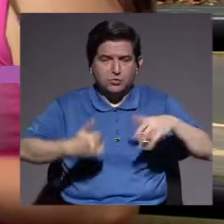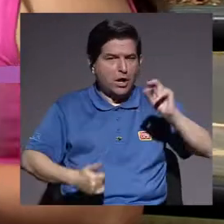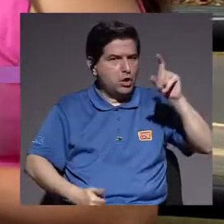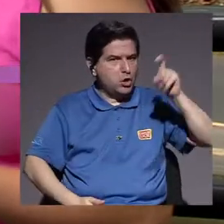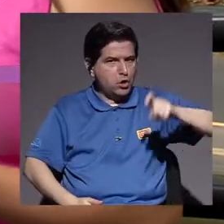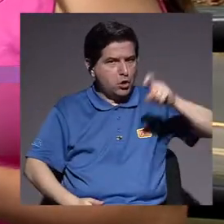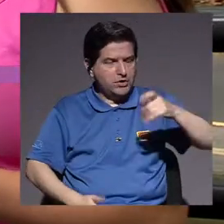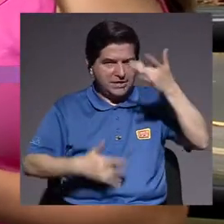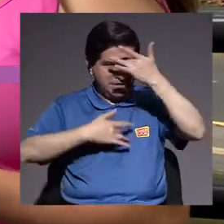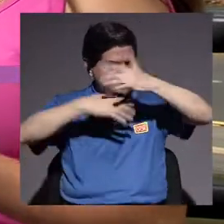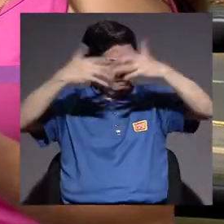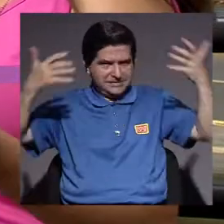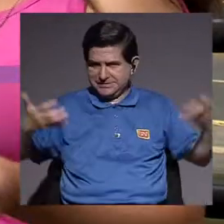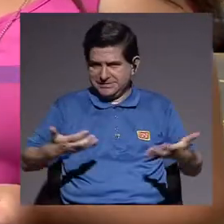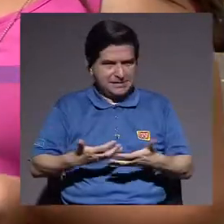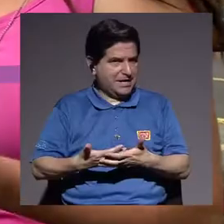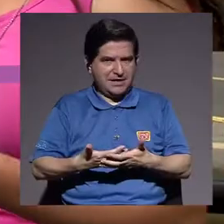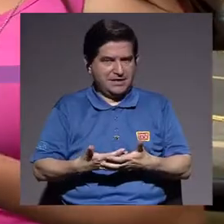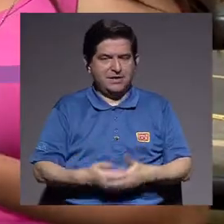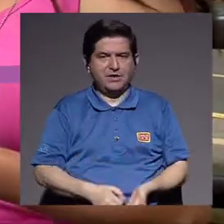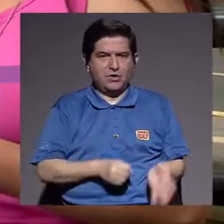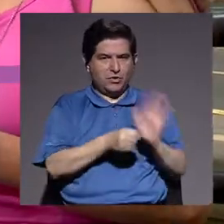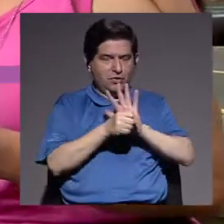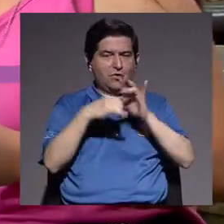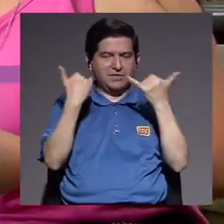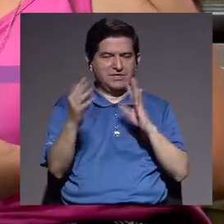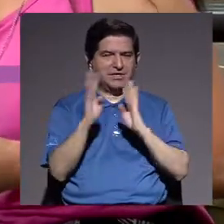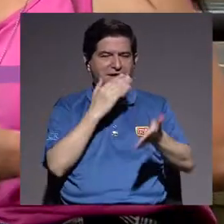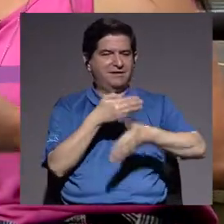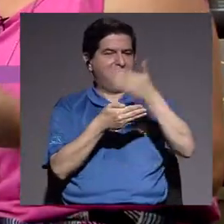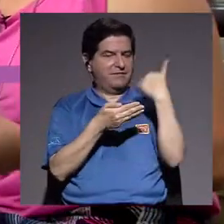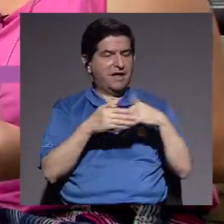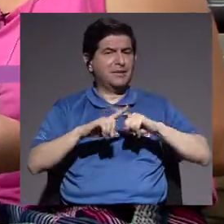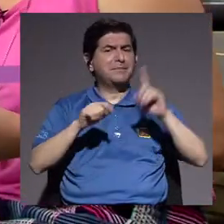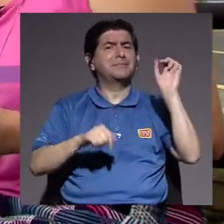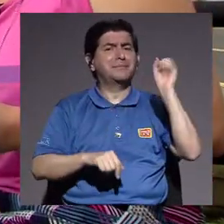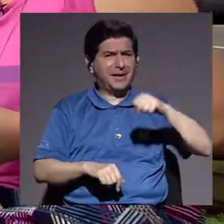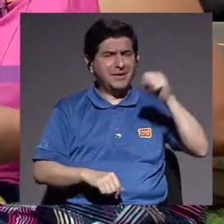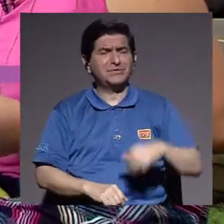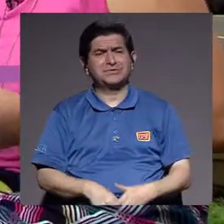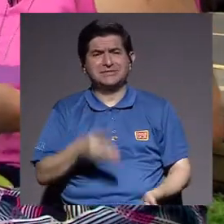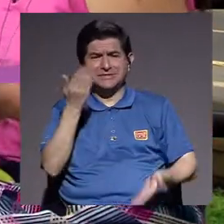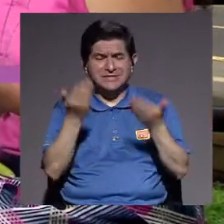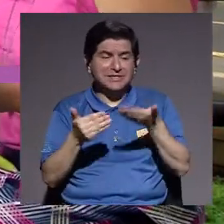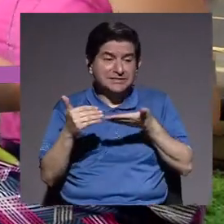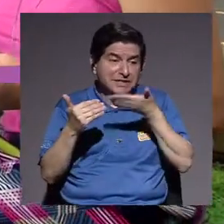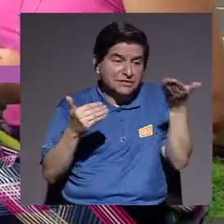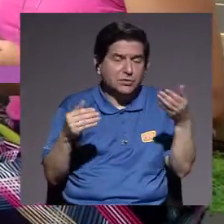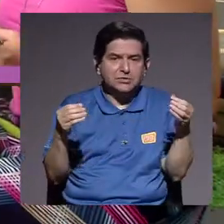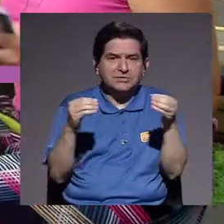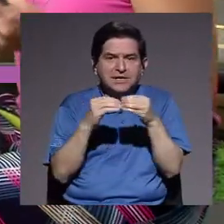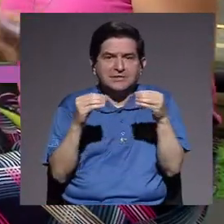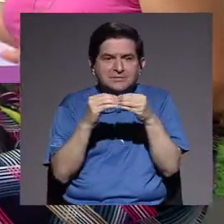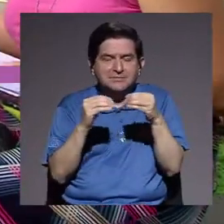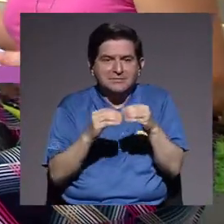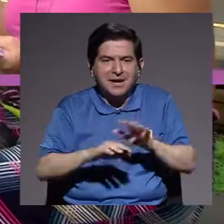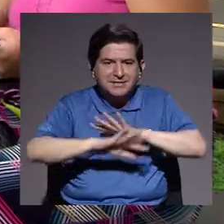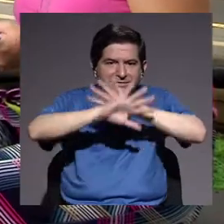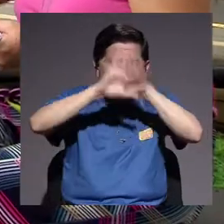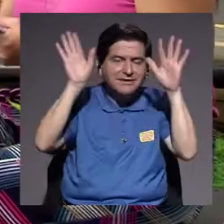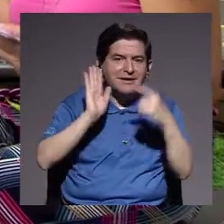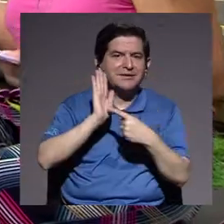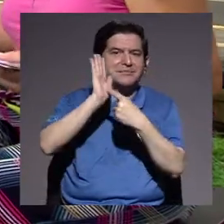necesariamente con la pandemia del COVID, que ya lo conversábamos, pero que sí ha hecho que algunas cosas se vean